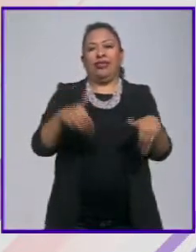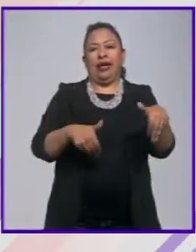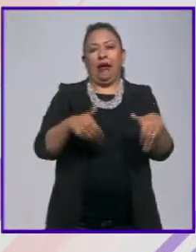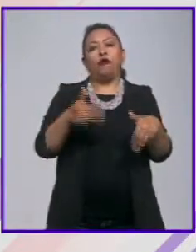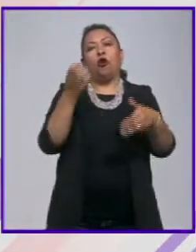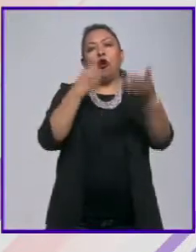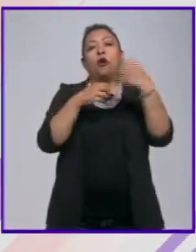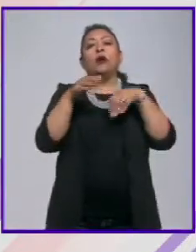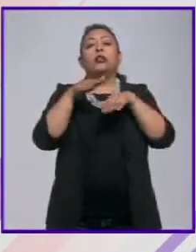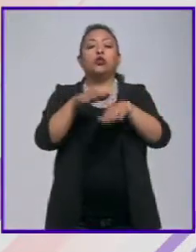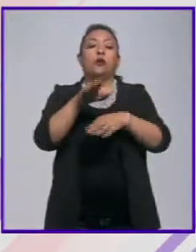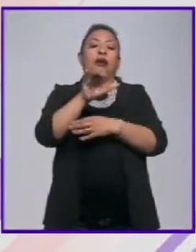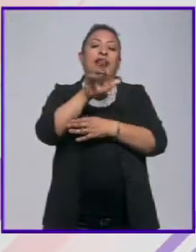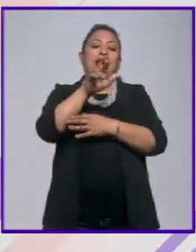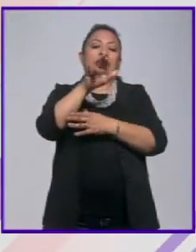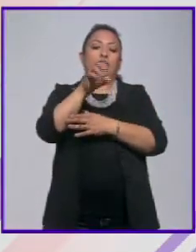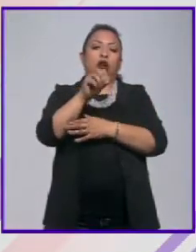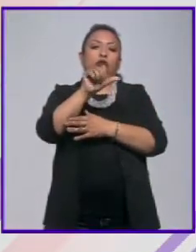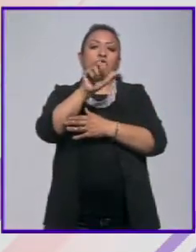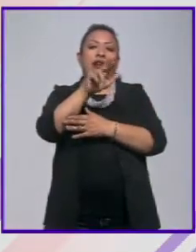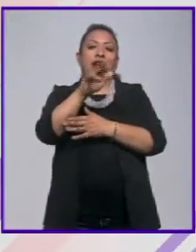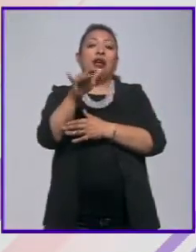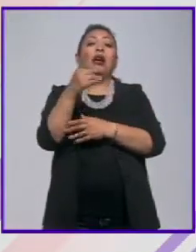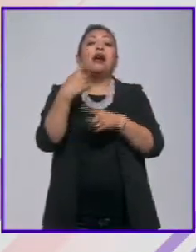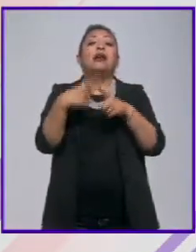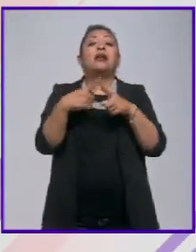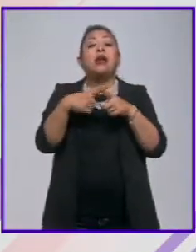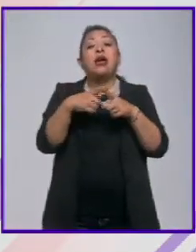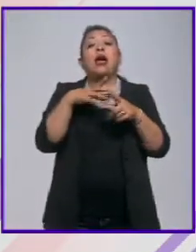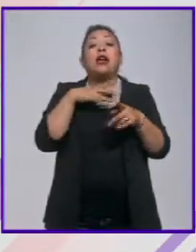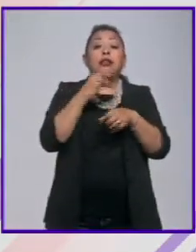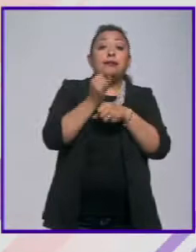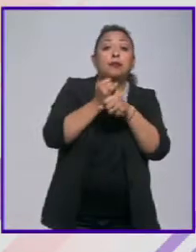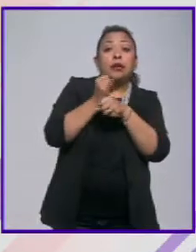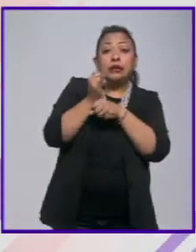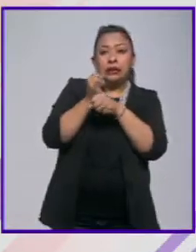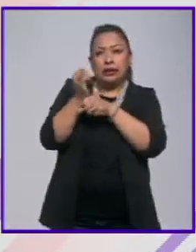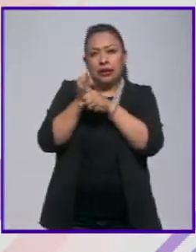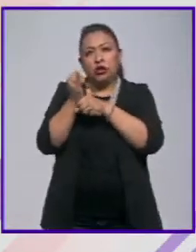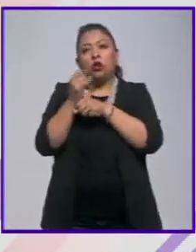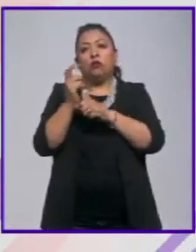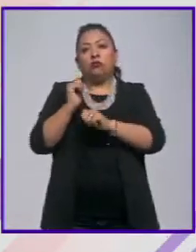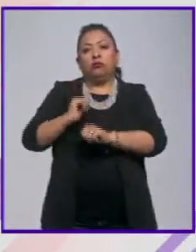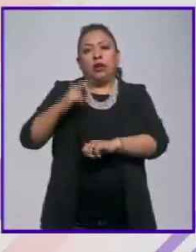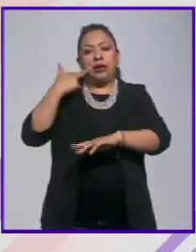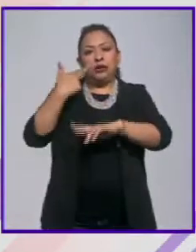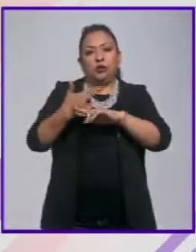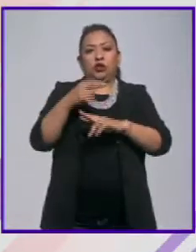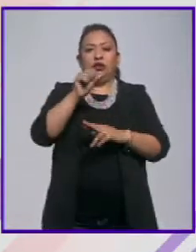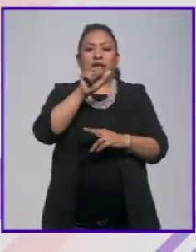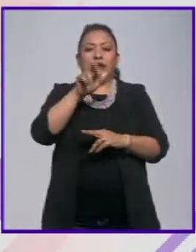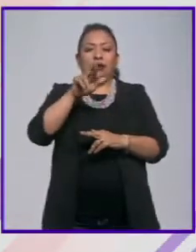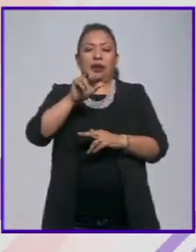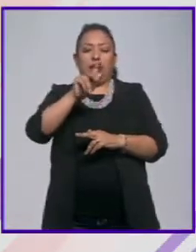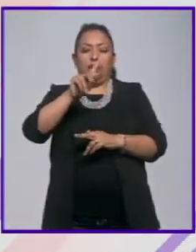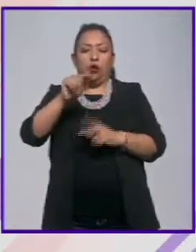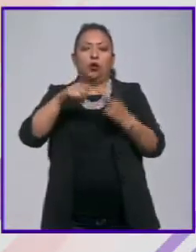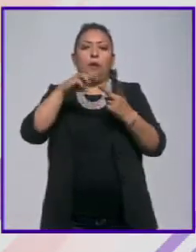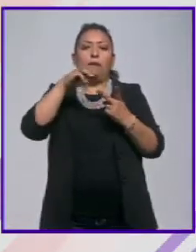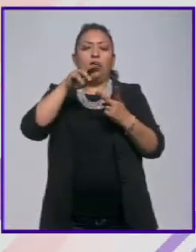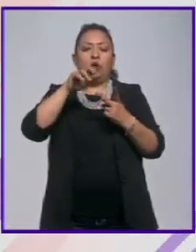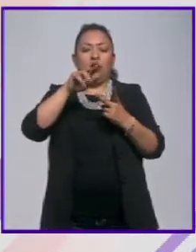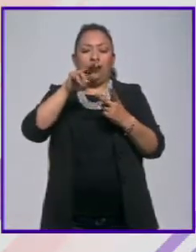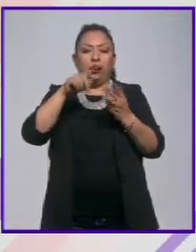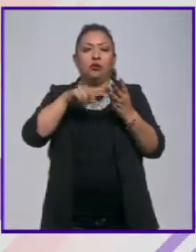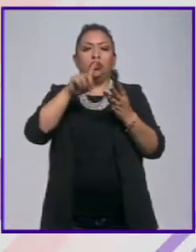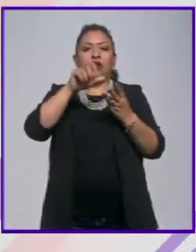dedicado a Carlos Arriaga Alarit, fue realizado a partir de una investigación a cargo de Sara Pot, Manuel Ramos,